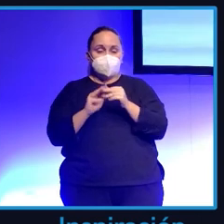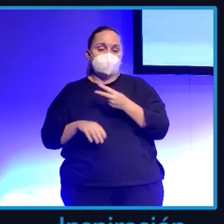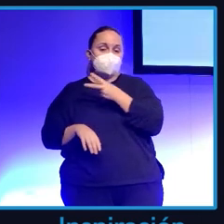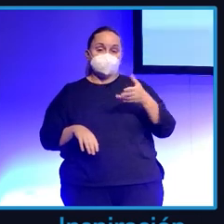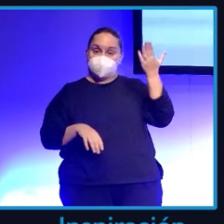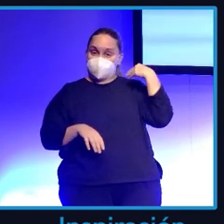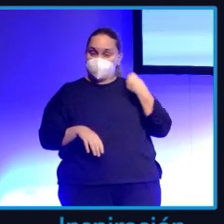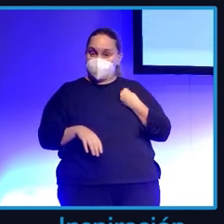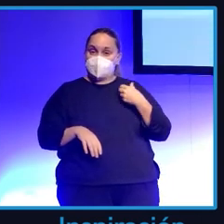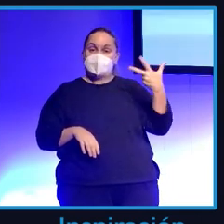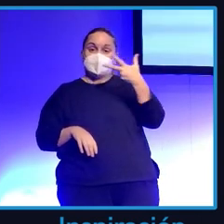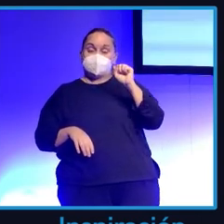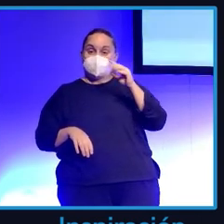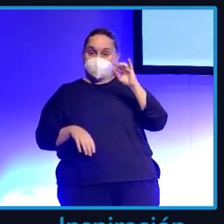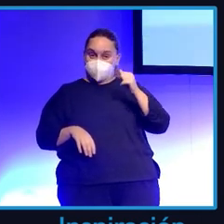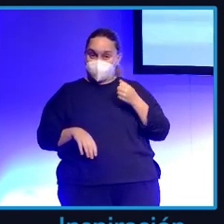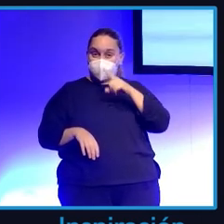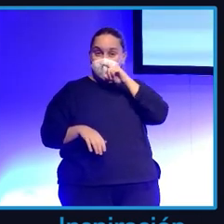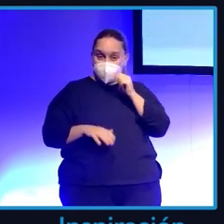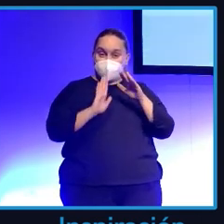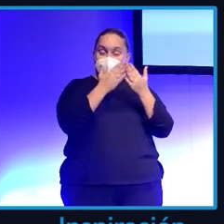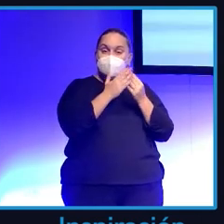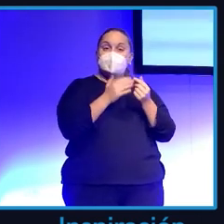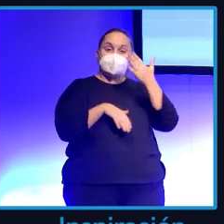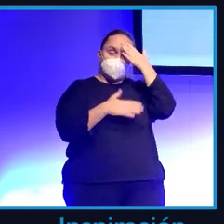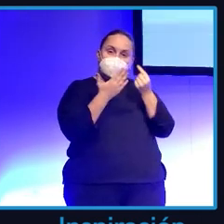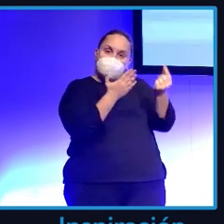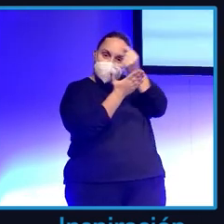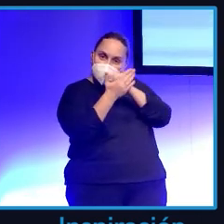Chati, la que maquetaba el libro y luego hace mascarillas, ahora hace botijos.